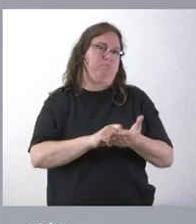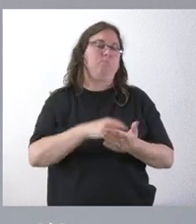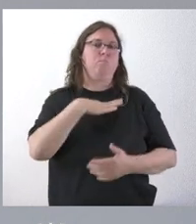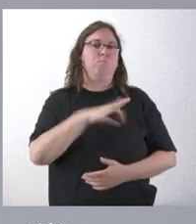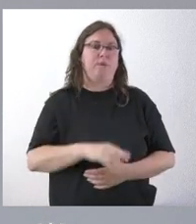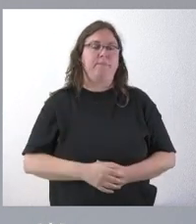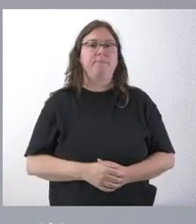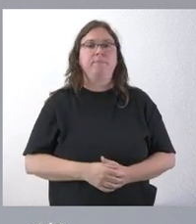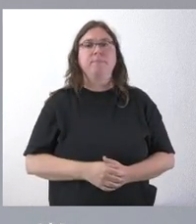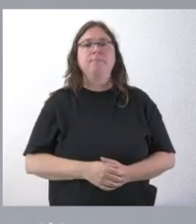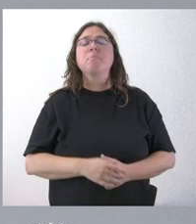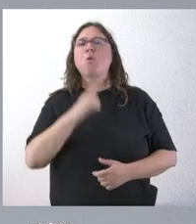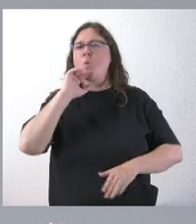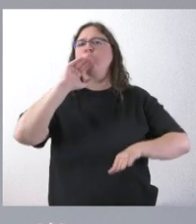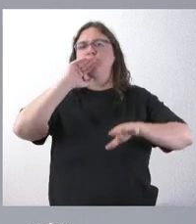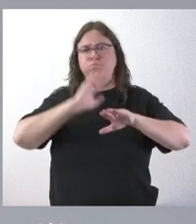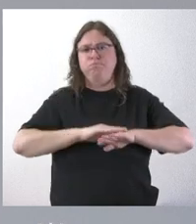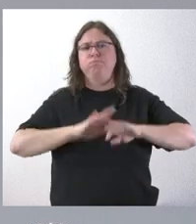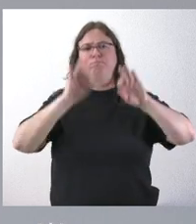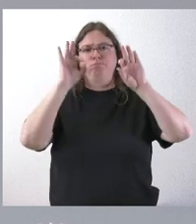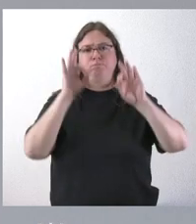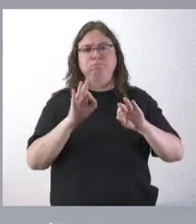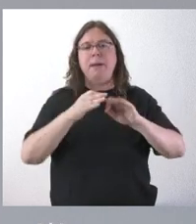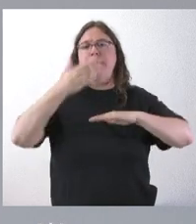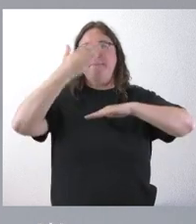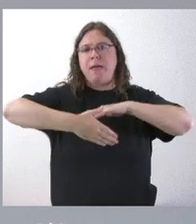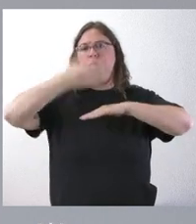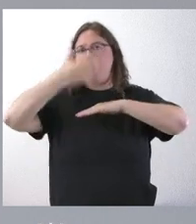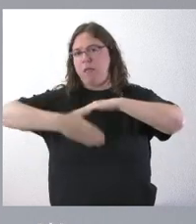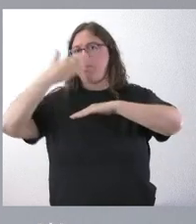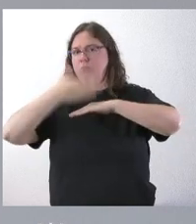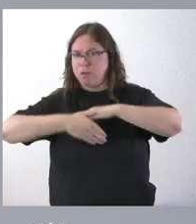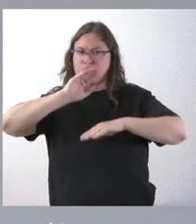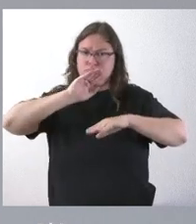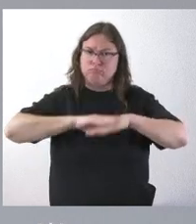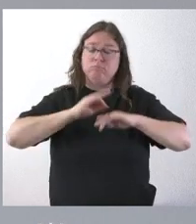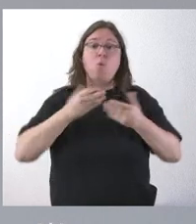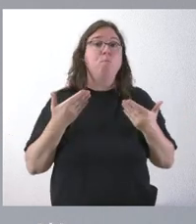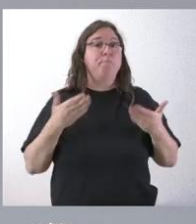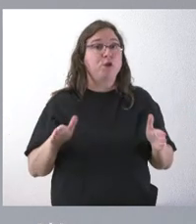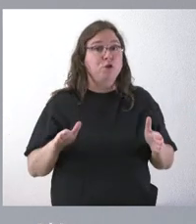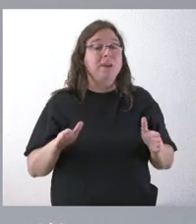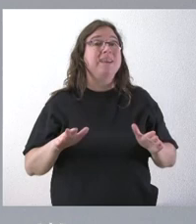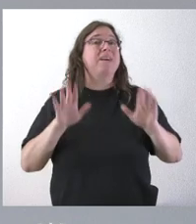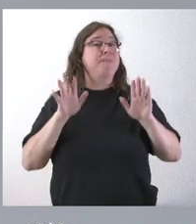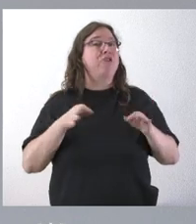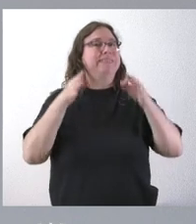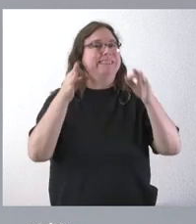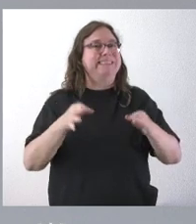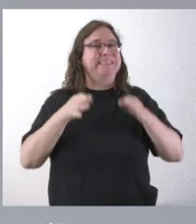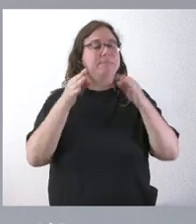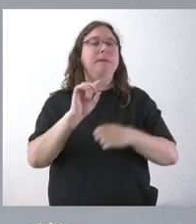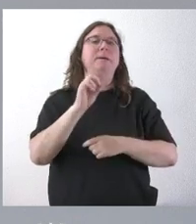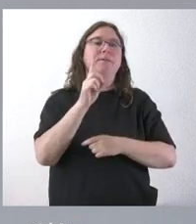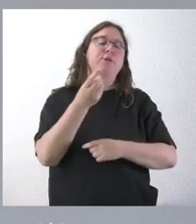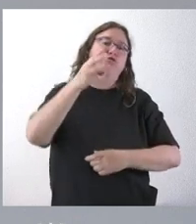inmediatez, cumpliendo, lógicamente, los plazos internos lo más pronto que podamos, pero siempre antes de que pasen esos